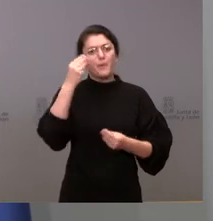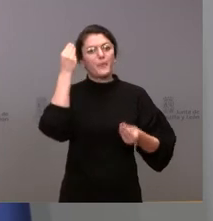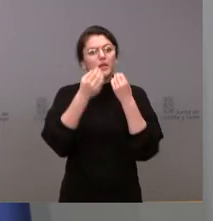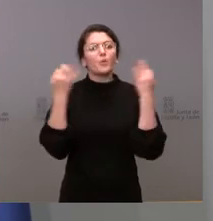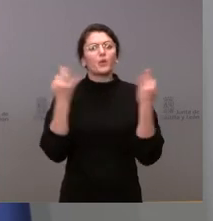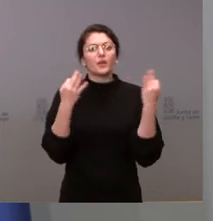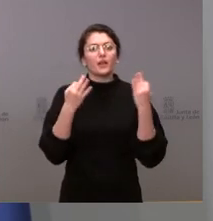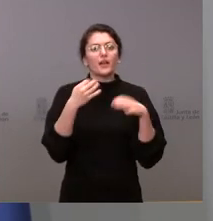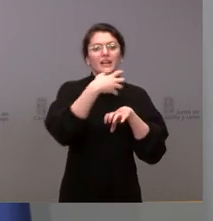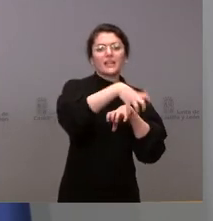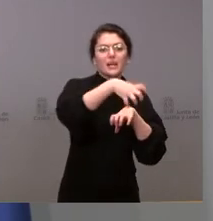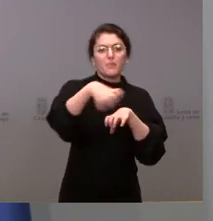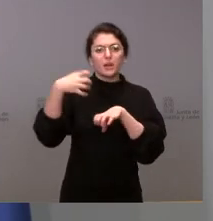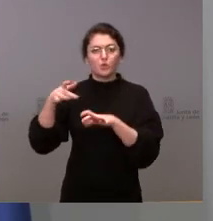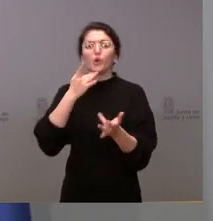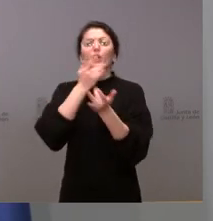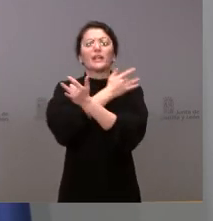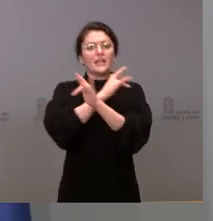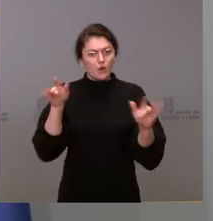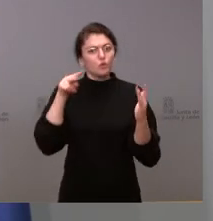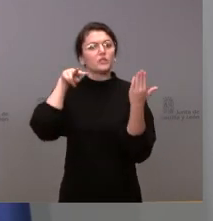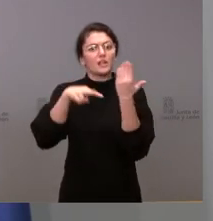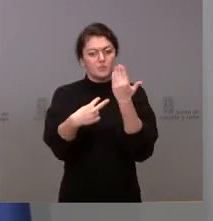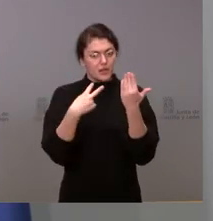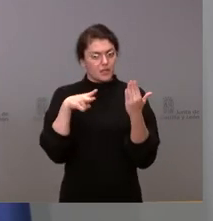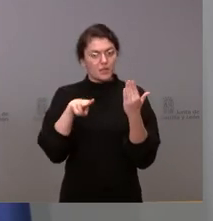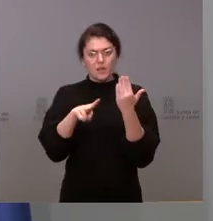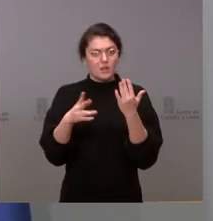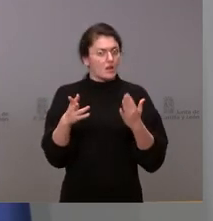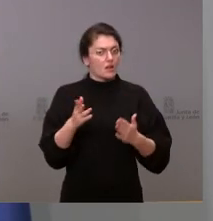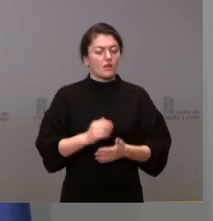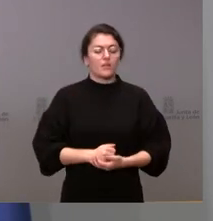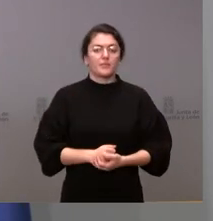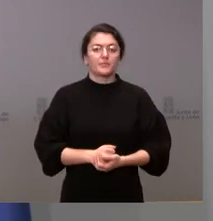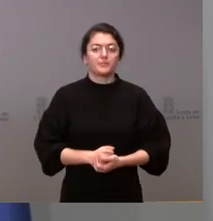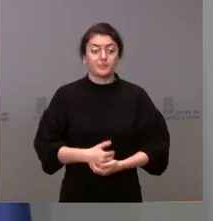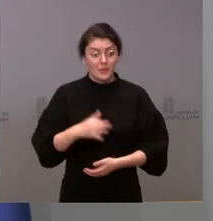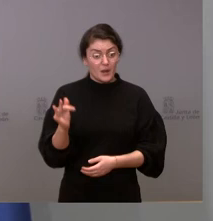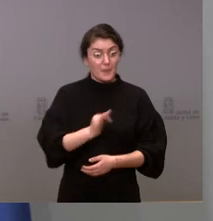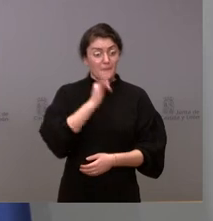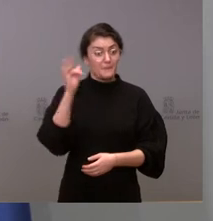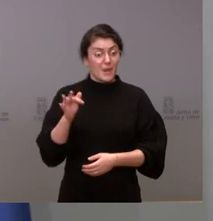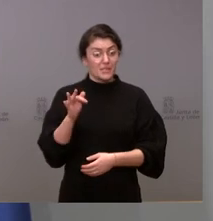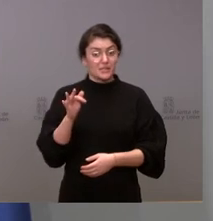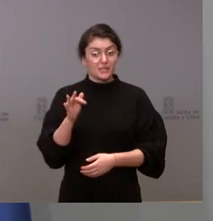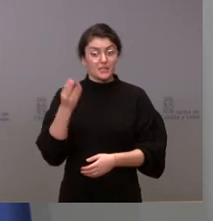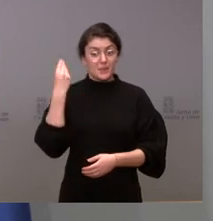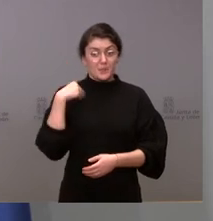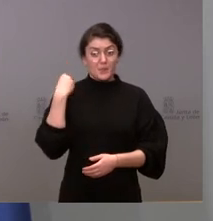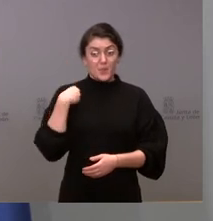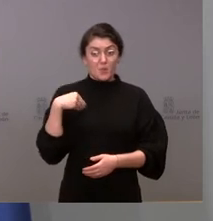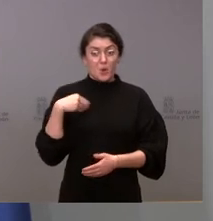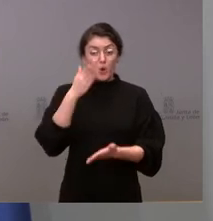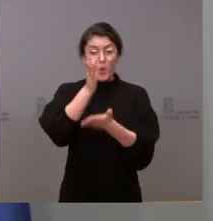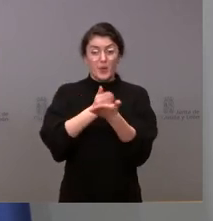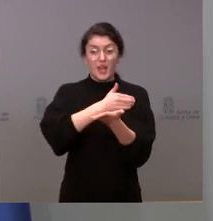y transparente no solo en algunas líneas sino en todas ellas y que además se cuente no solo con las comunidades autónomas sino también con